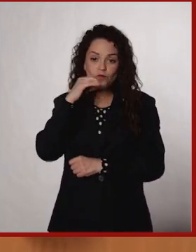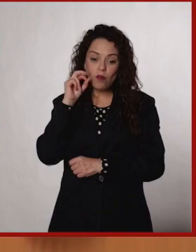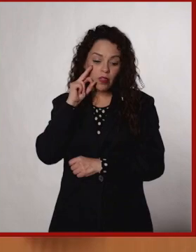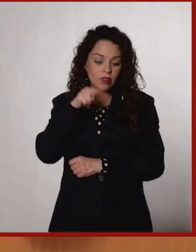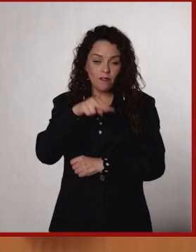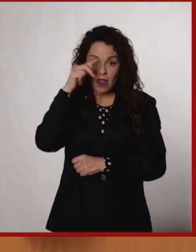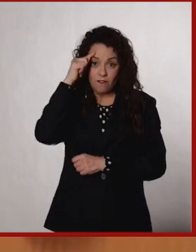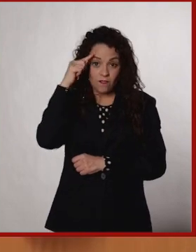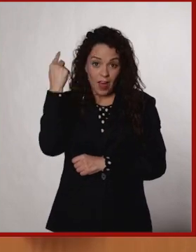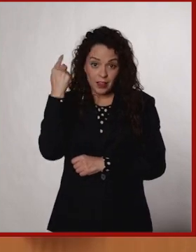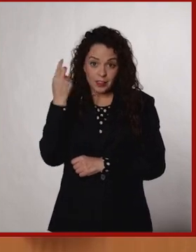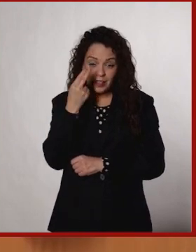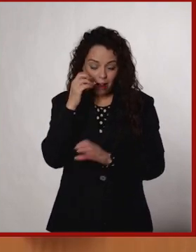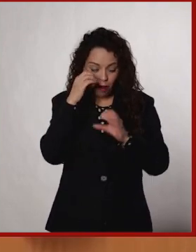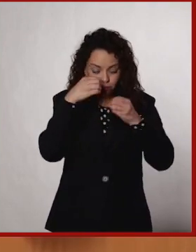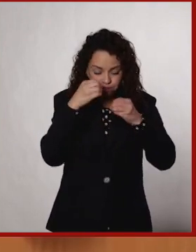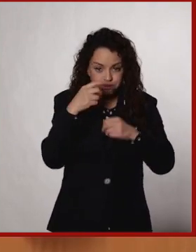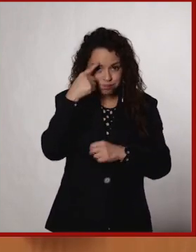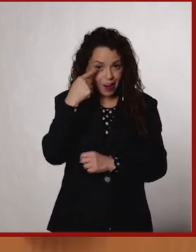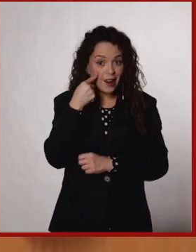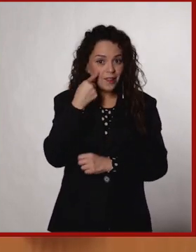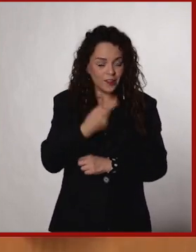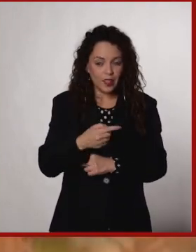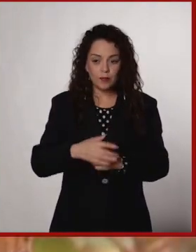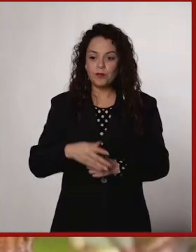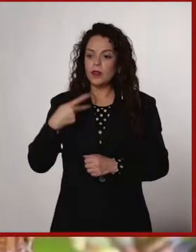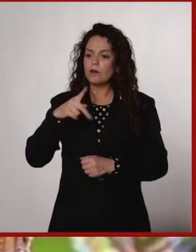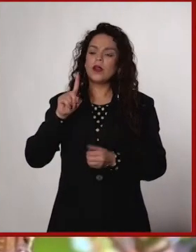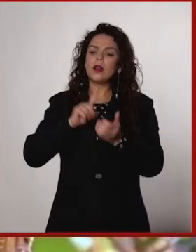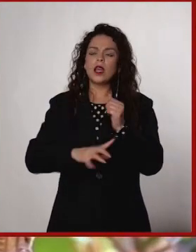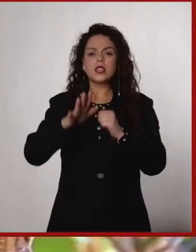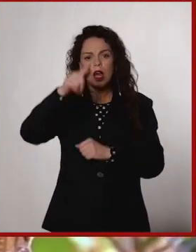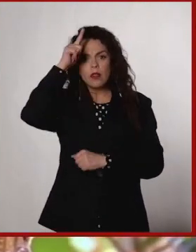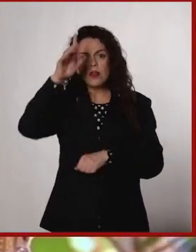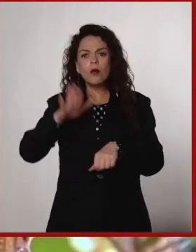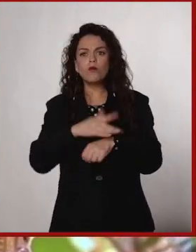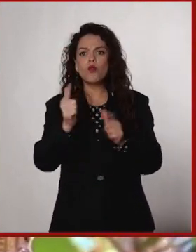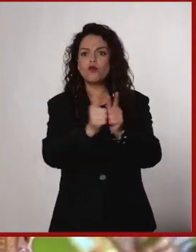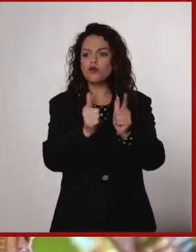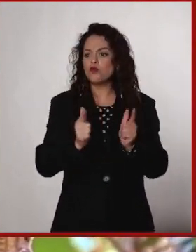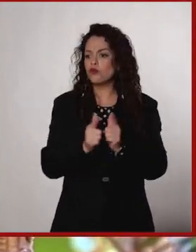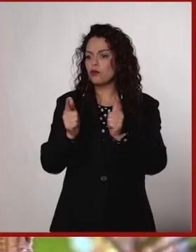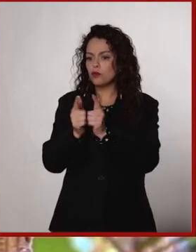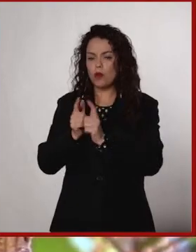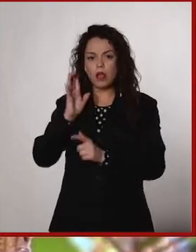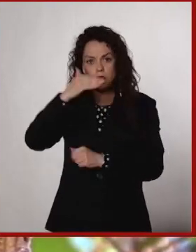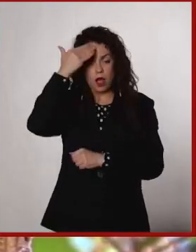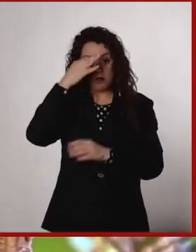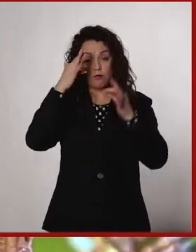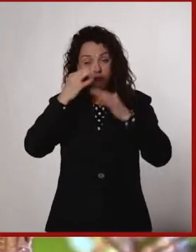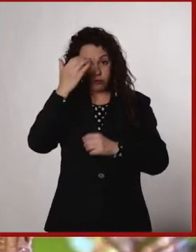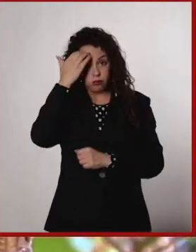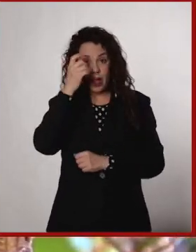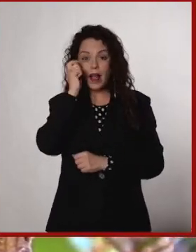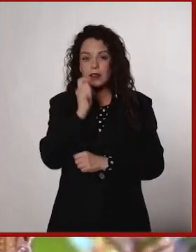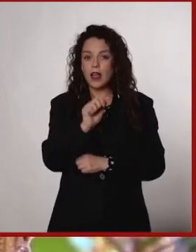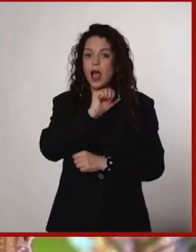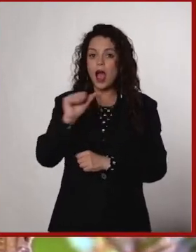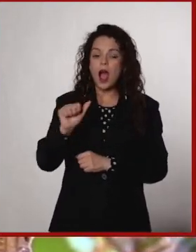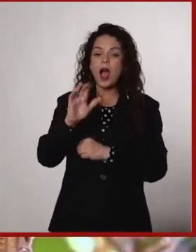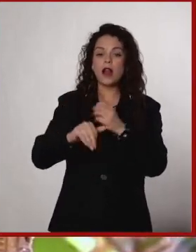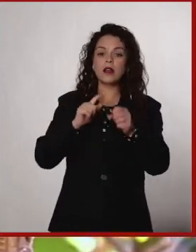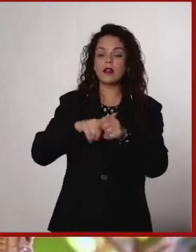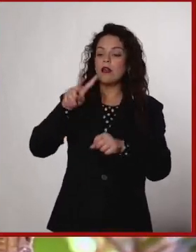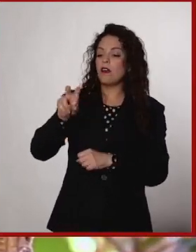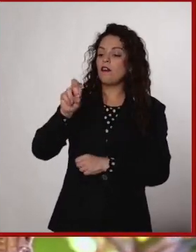fácilmente. Lo inferimos, lo inferimos por los grupos que están bien conocidos, que en general son por ejemplo